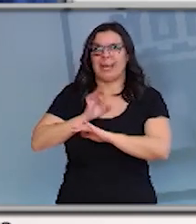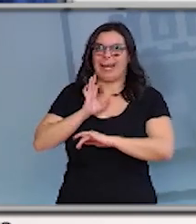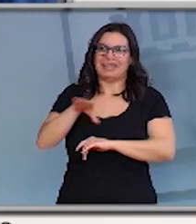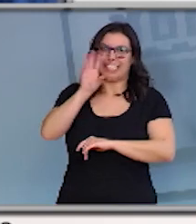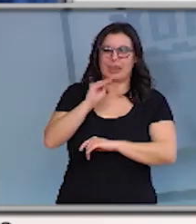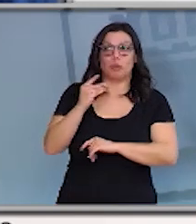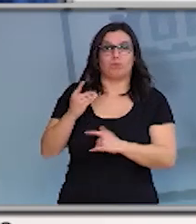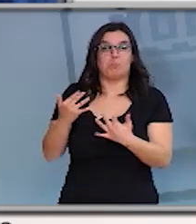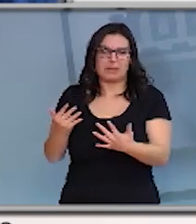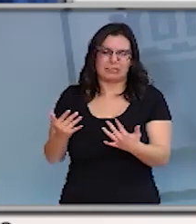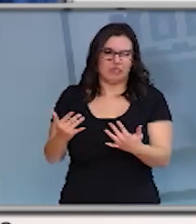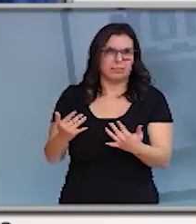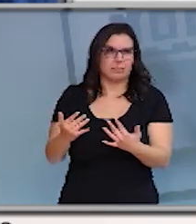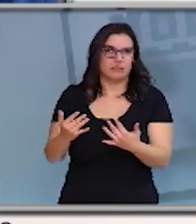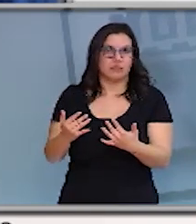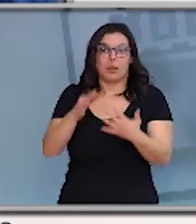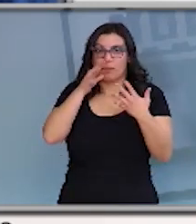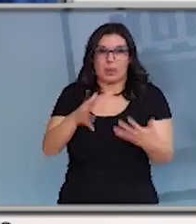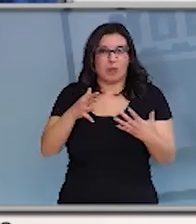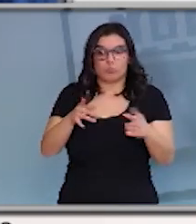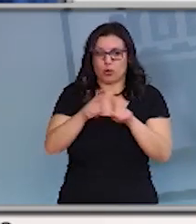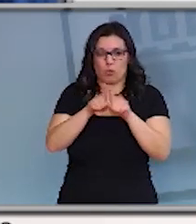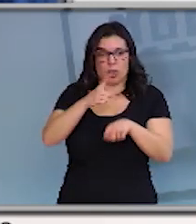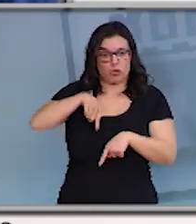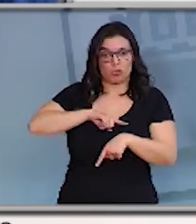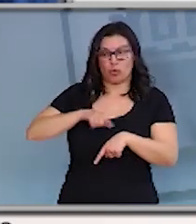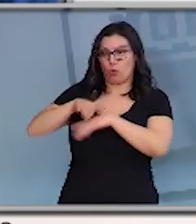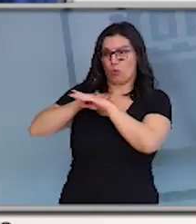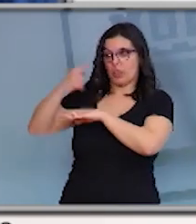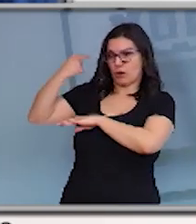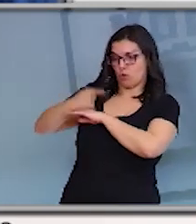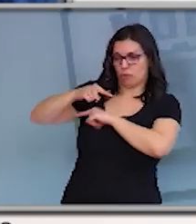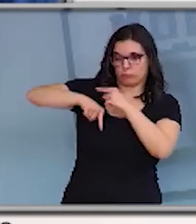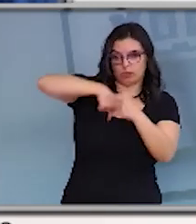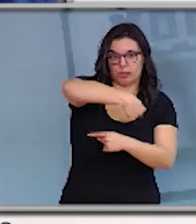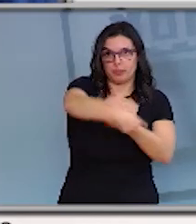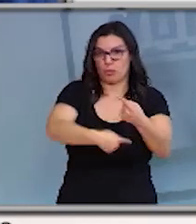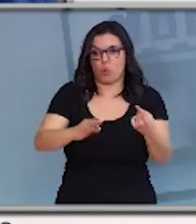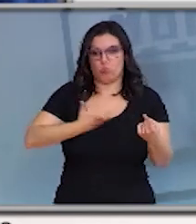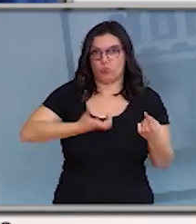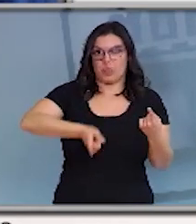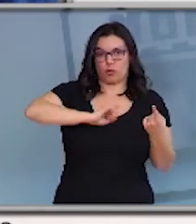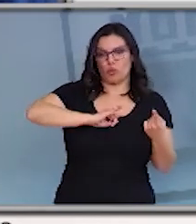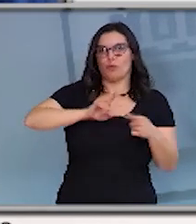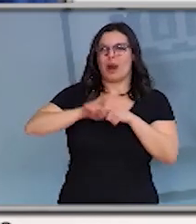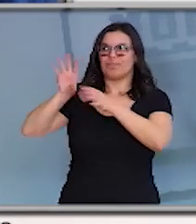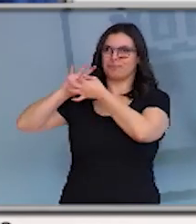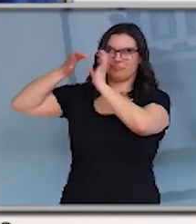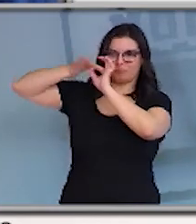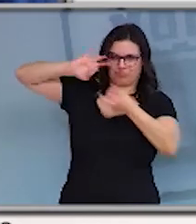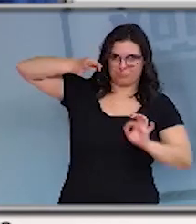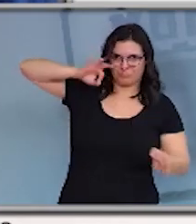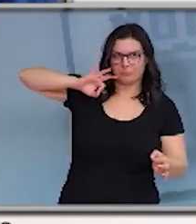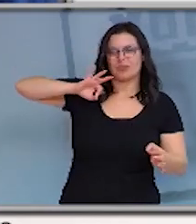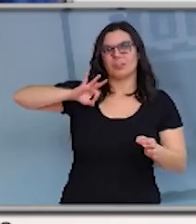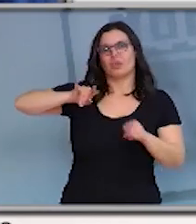creemos que en este momento tal y como hemos hecho nosotros con el gobierno y tal como hacen los ayuntamientos con nosotros es importante mantener